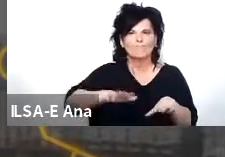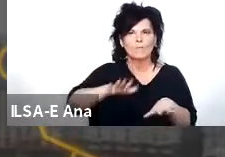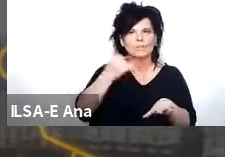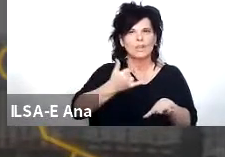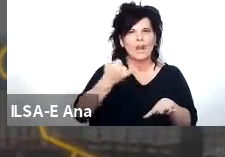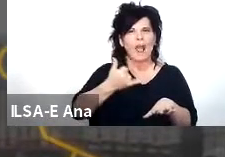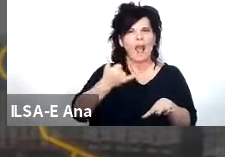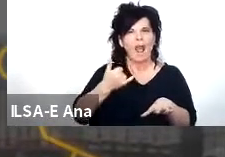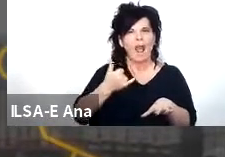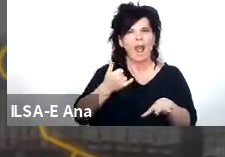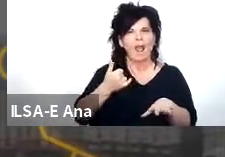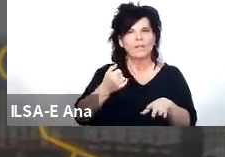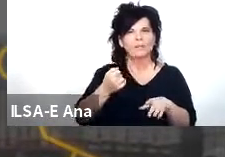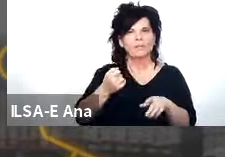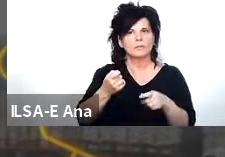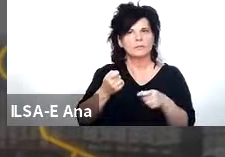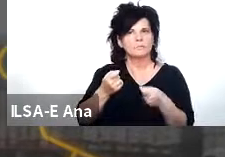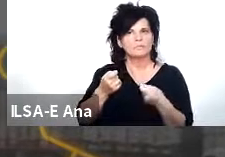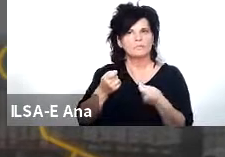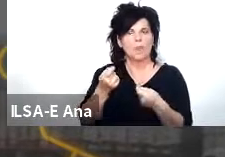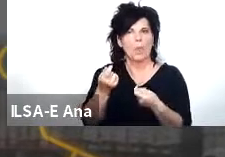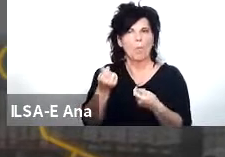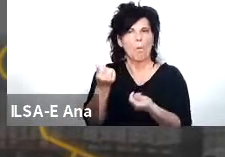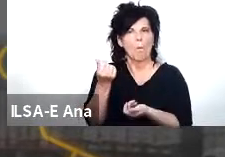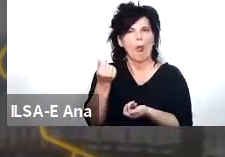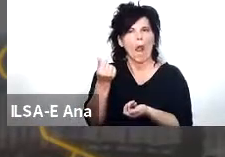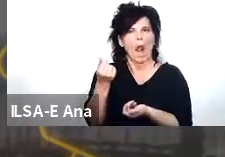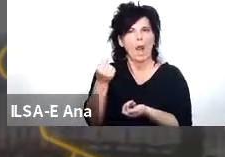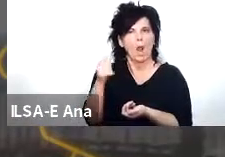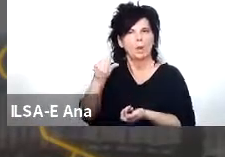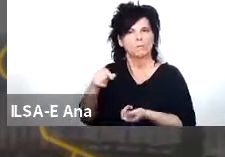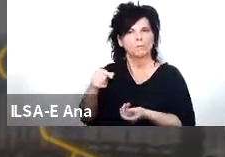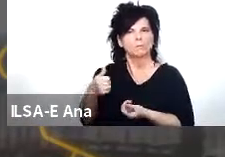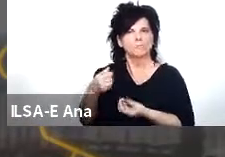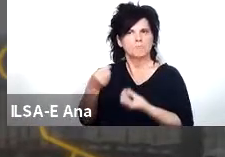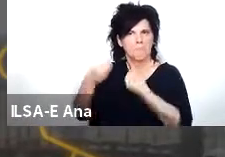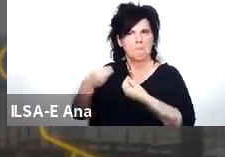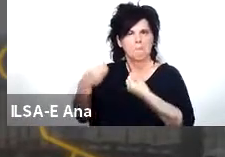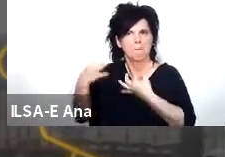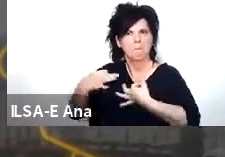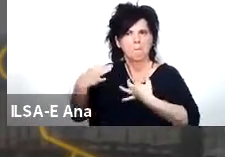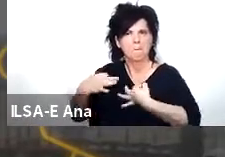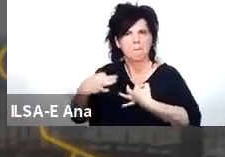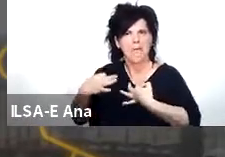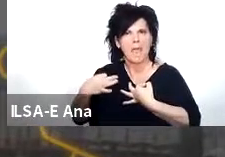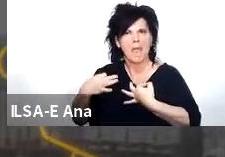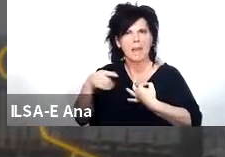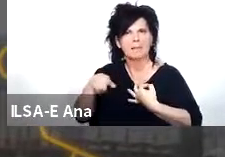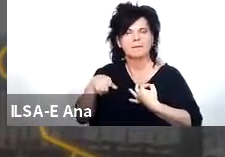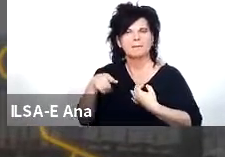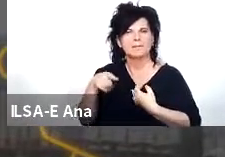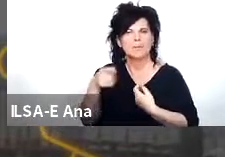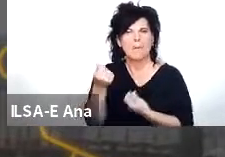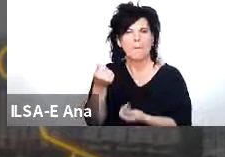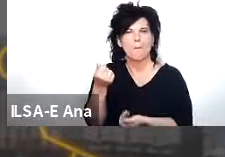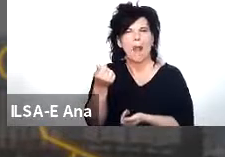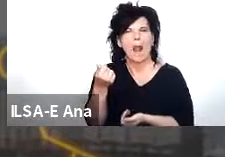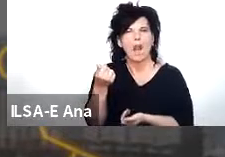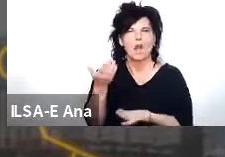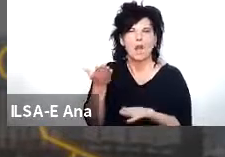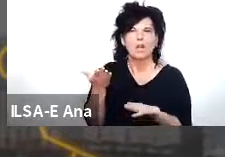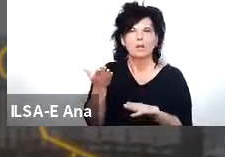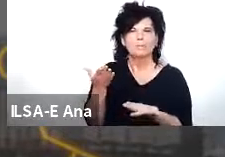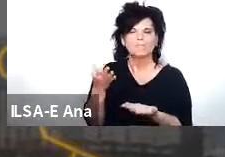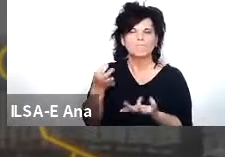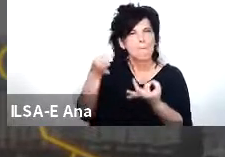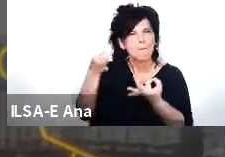una oferta muy competitiva con presencia de varios carrios lo que ha permitido que los precios estén en valores realmente